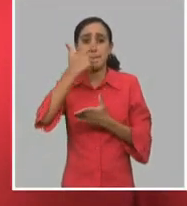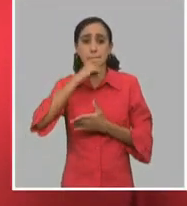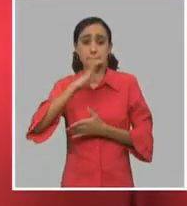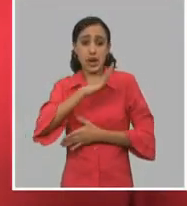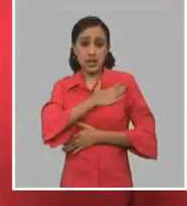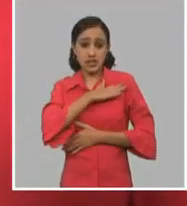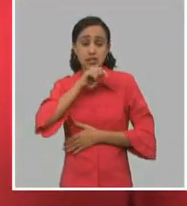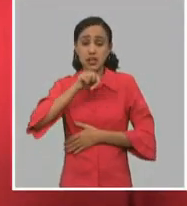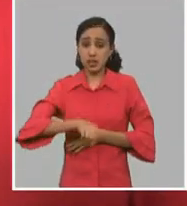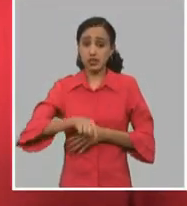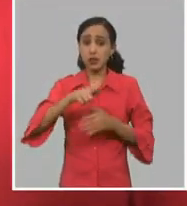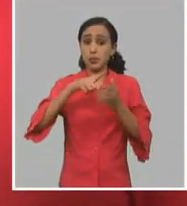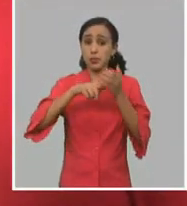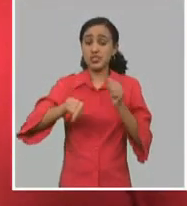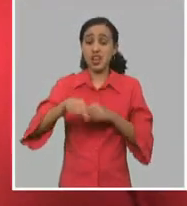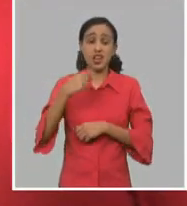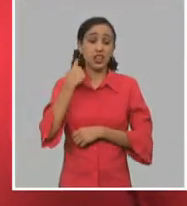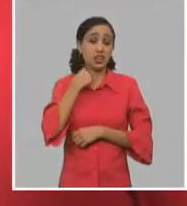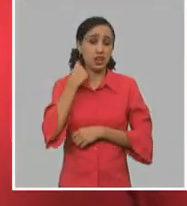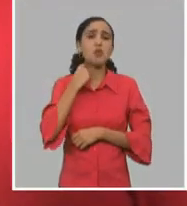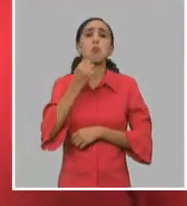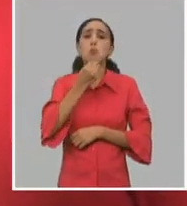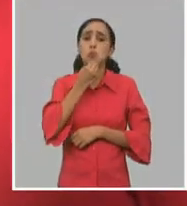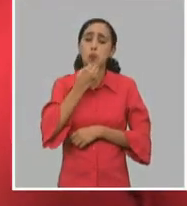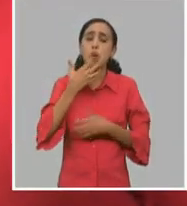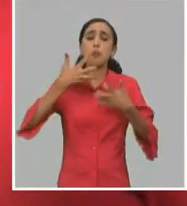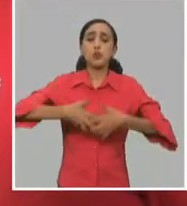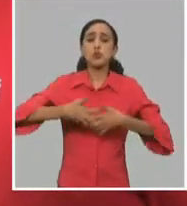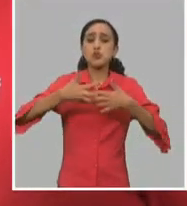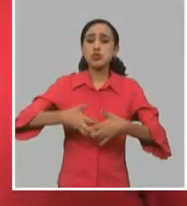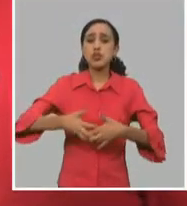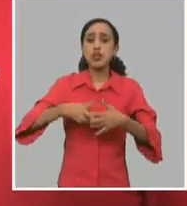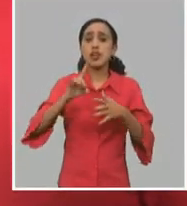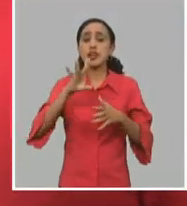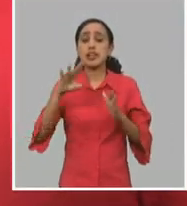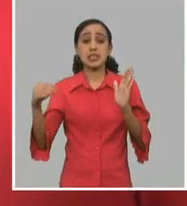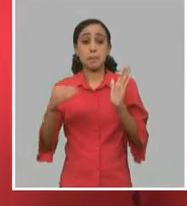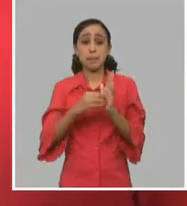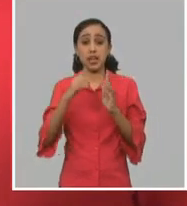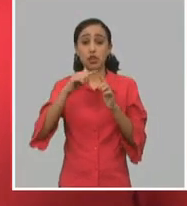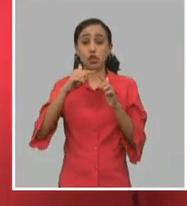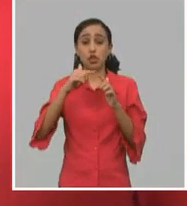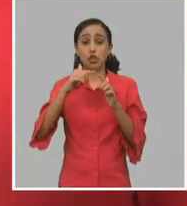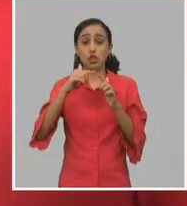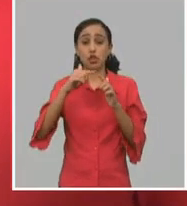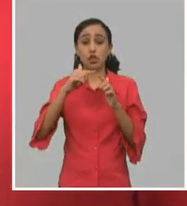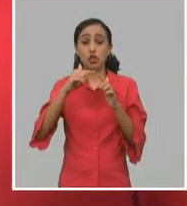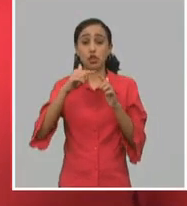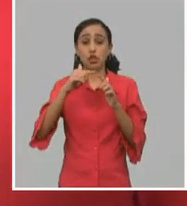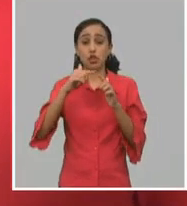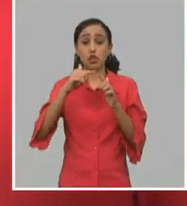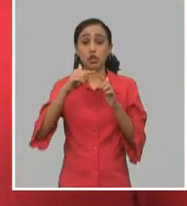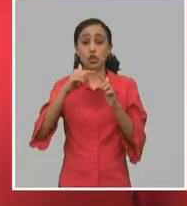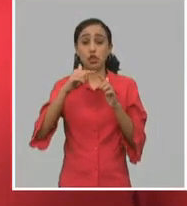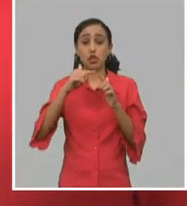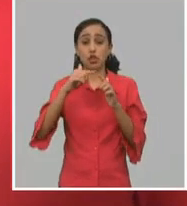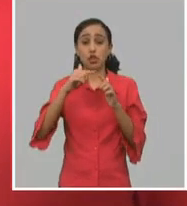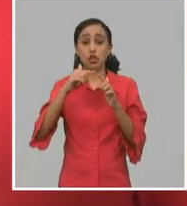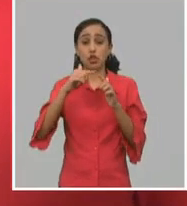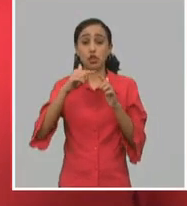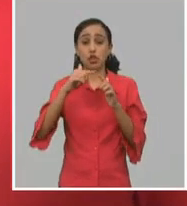provincia que debe este año producir unas 15.000 toneladas de maíz y el próximo año estaremos entregando